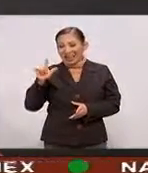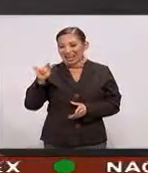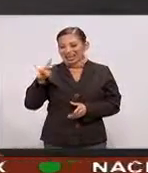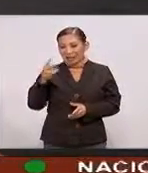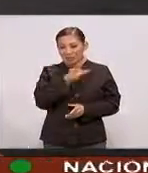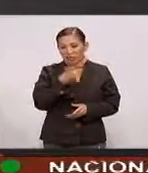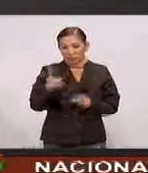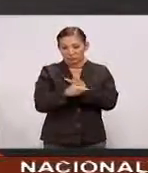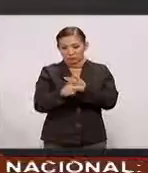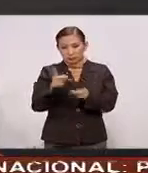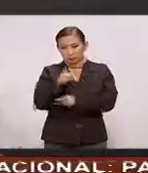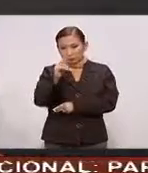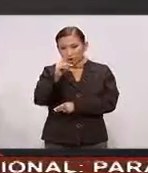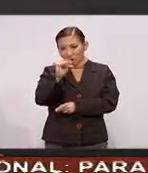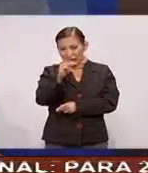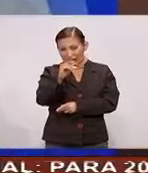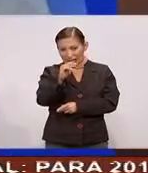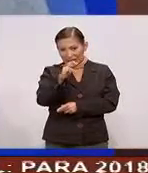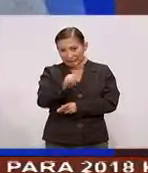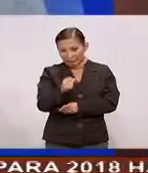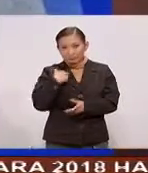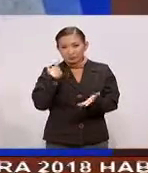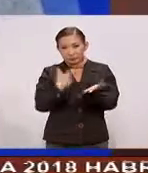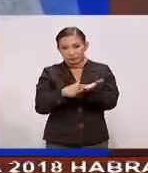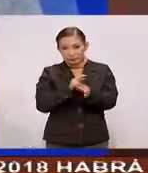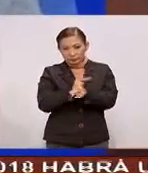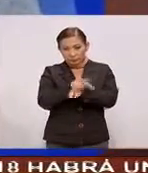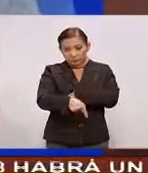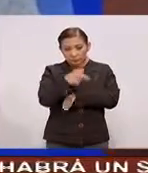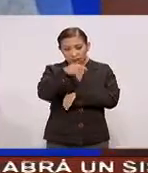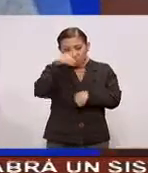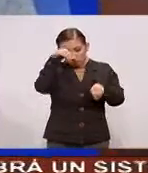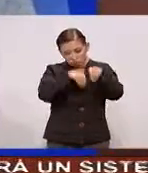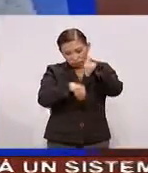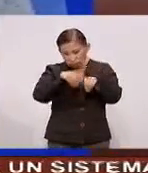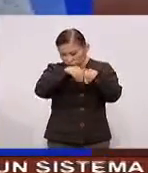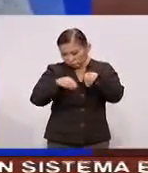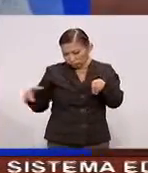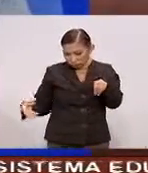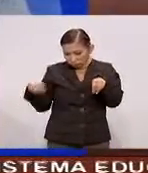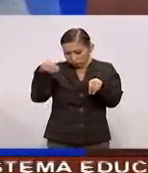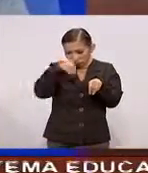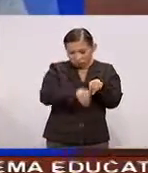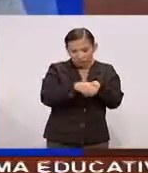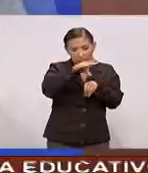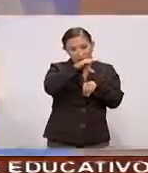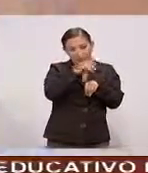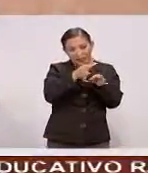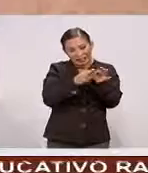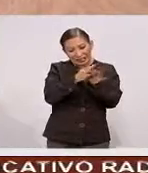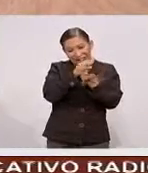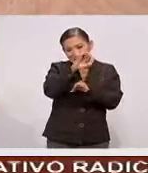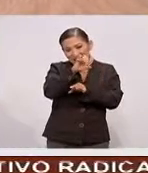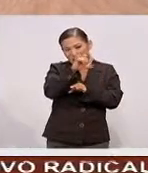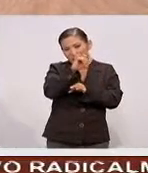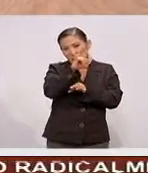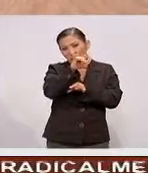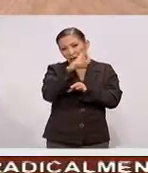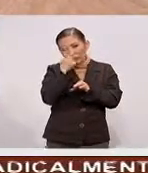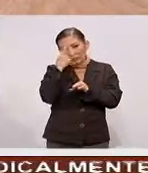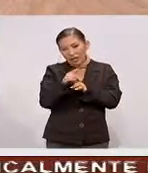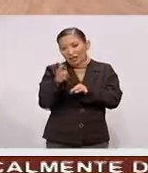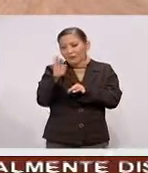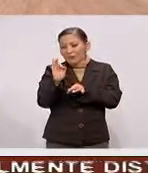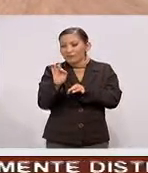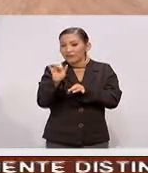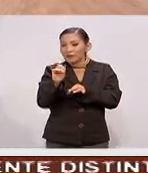son proteínas Que están presentes En la piel Y entonces A este se les incorporó Células Que son los queratinocitos Y fibrolastos Para